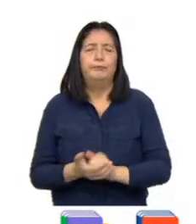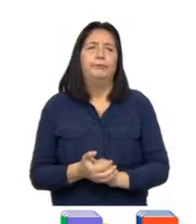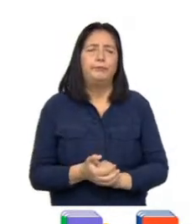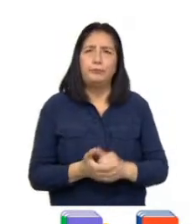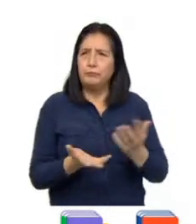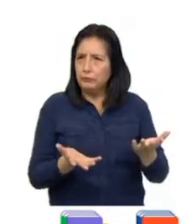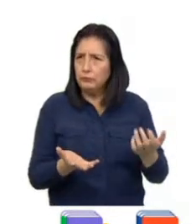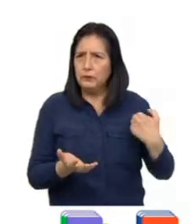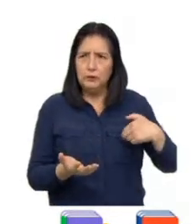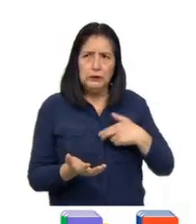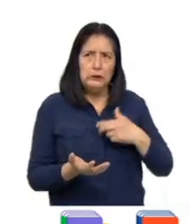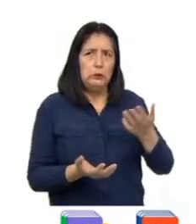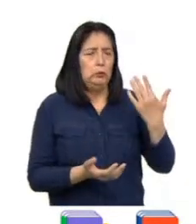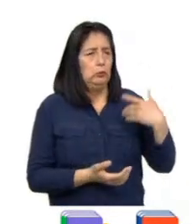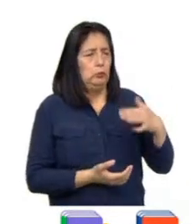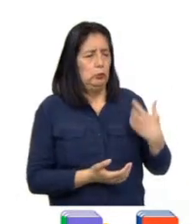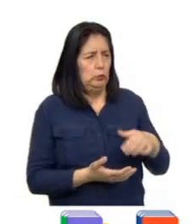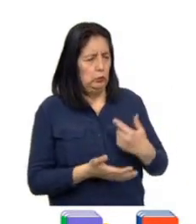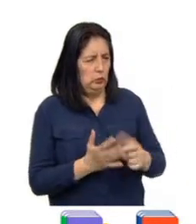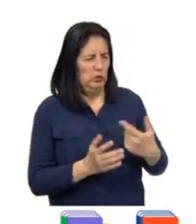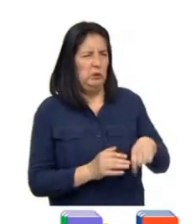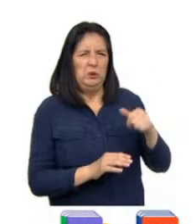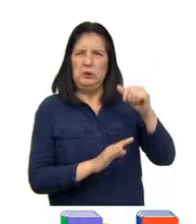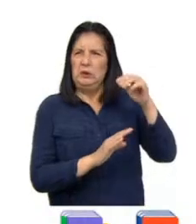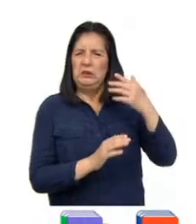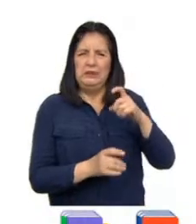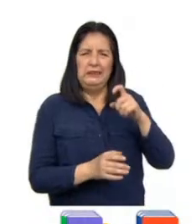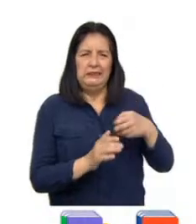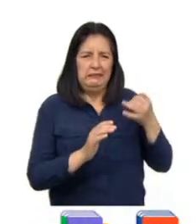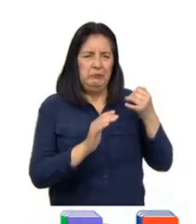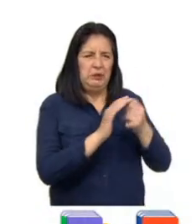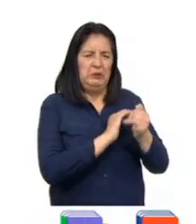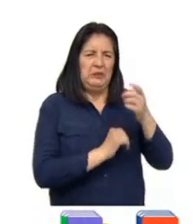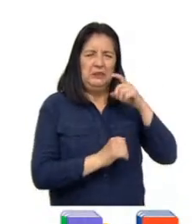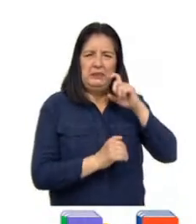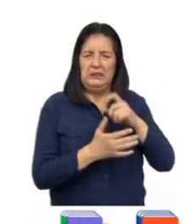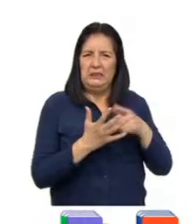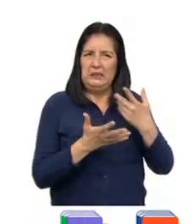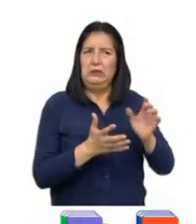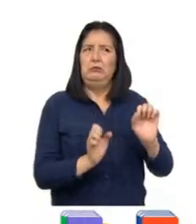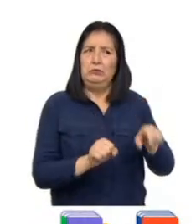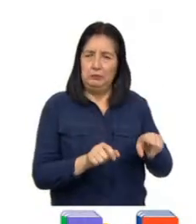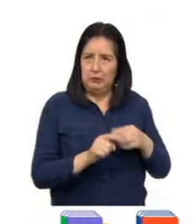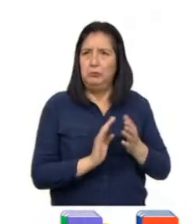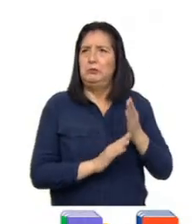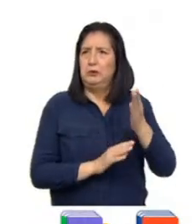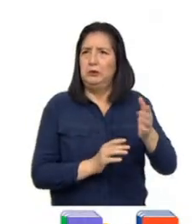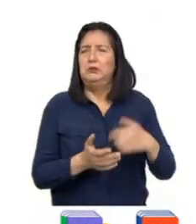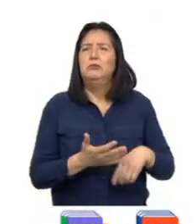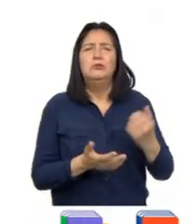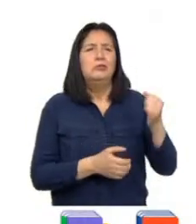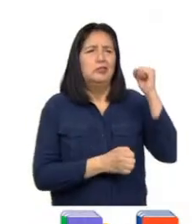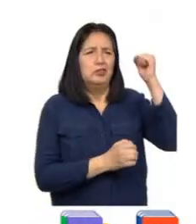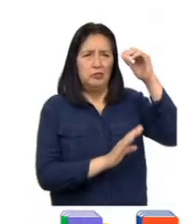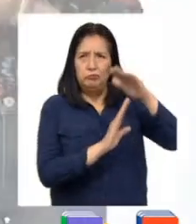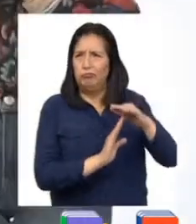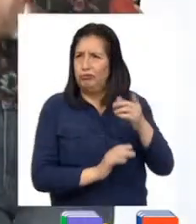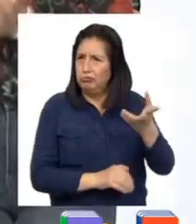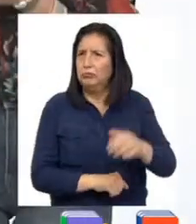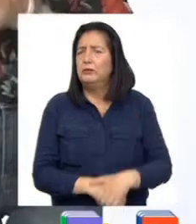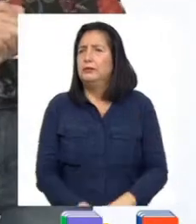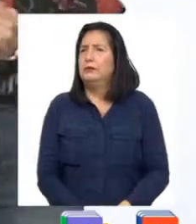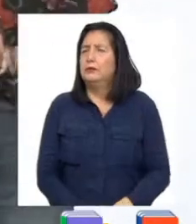si hemos pasado por una situación de abuso sexual, entre otras situaciones en la que se vulneran nuestros derechos.